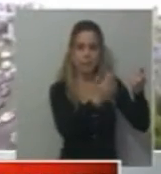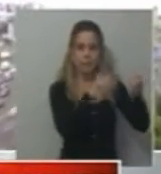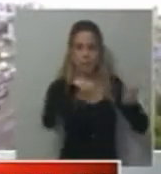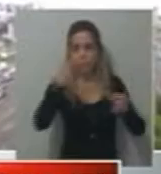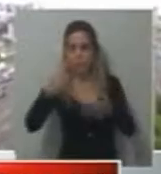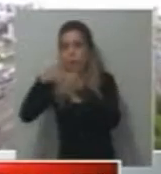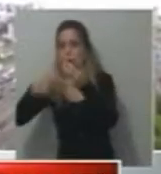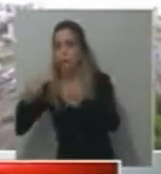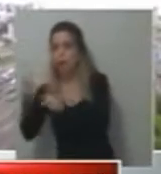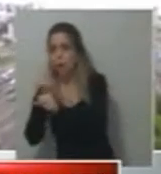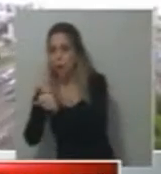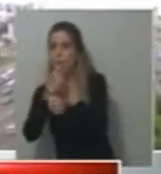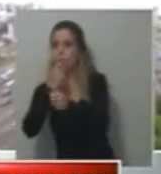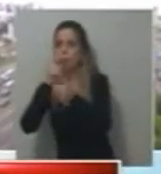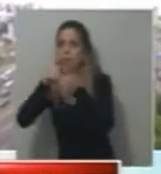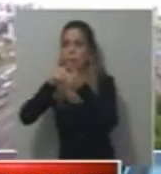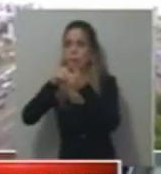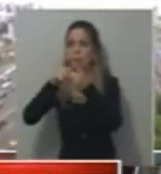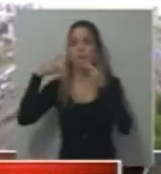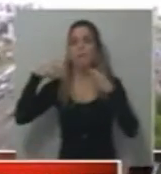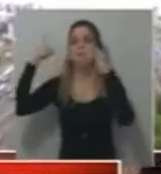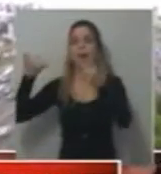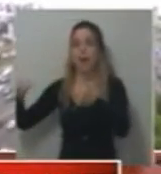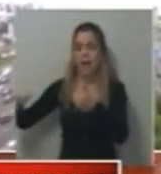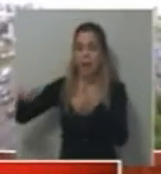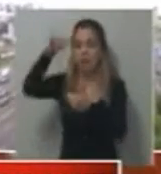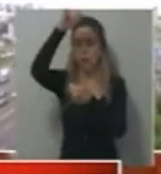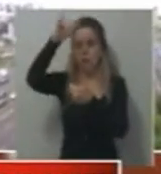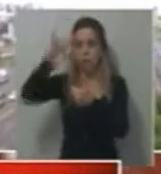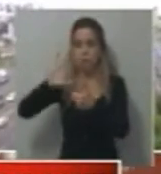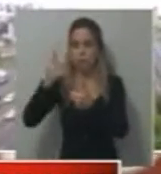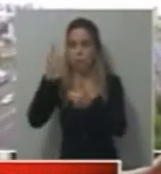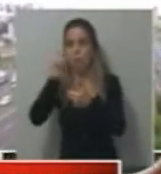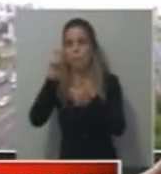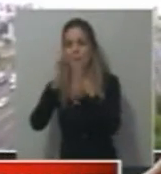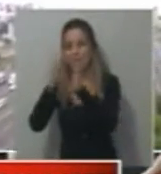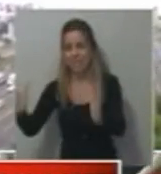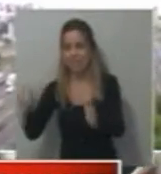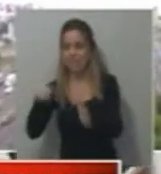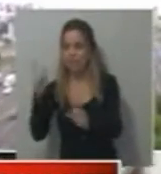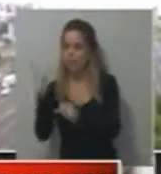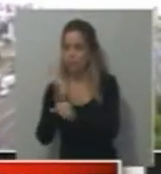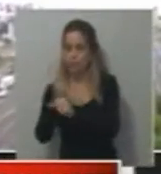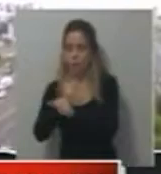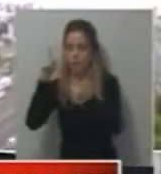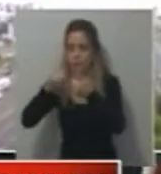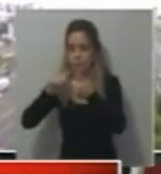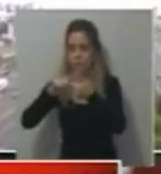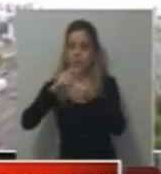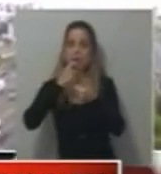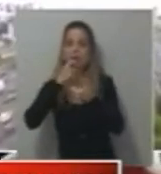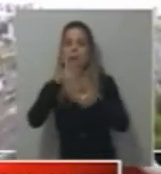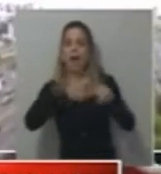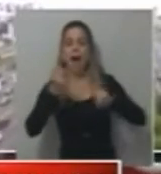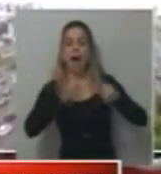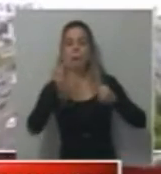cosas. Viajar en avión, lo aclara el comunicado específicamente, por lo menos 30 días más no puede viajar. Eso por lo de la cabeza. Si viaja en auto, tiene que ser